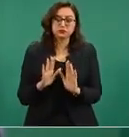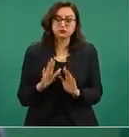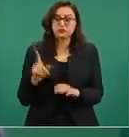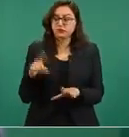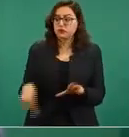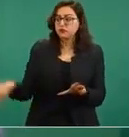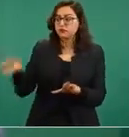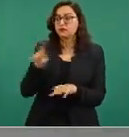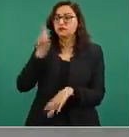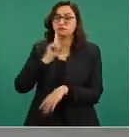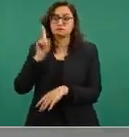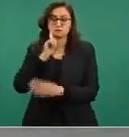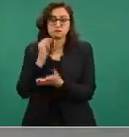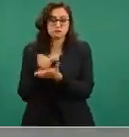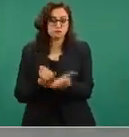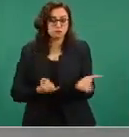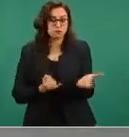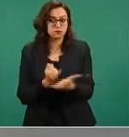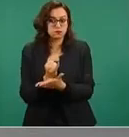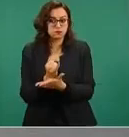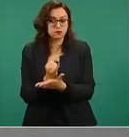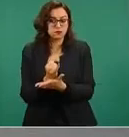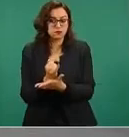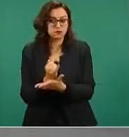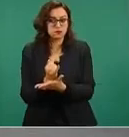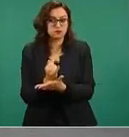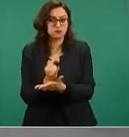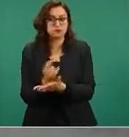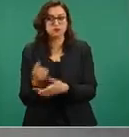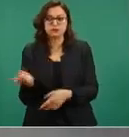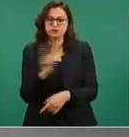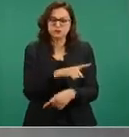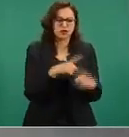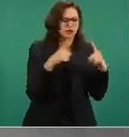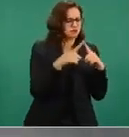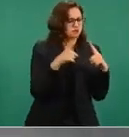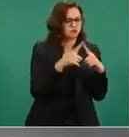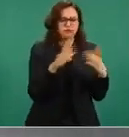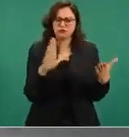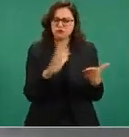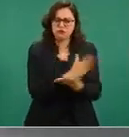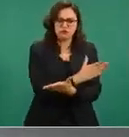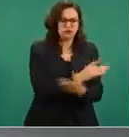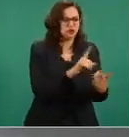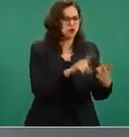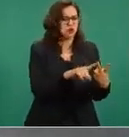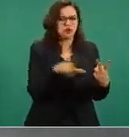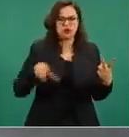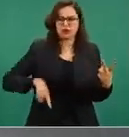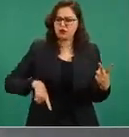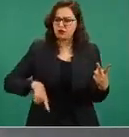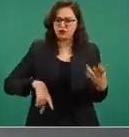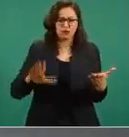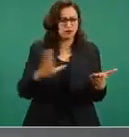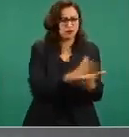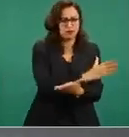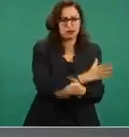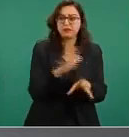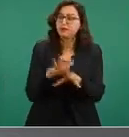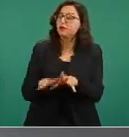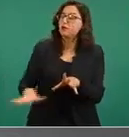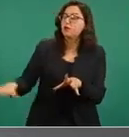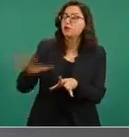las mujeres, no las iglesias, no los gobiernos, las mujeres.